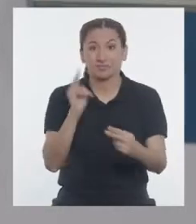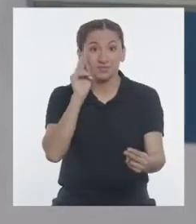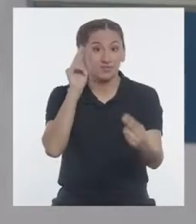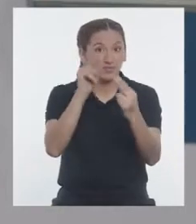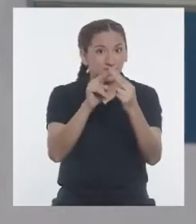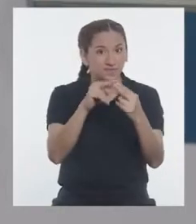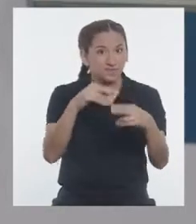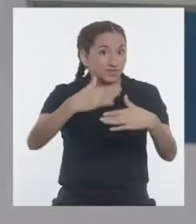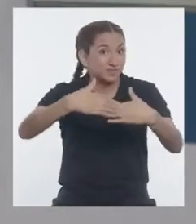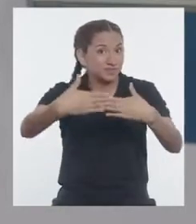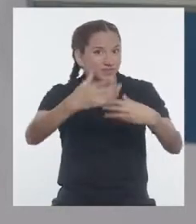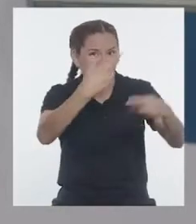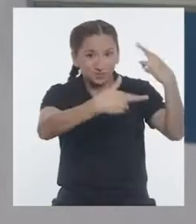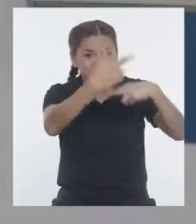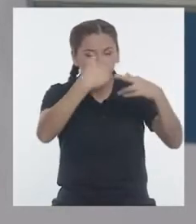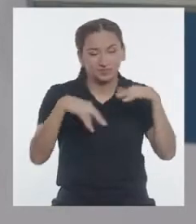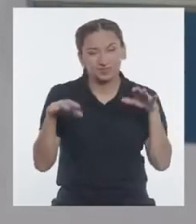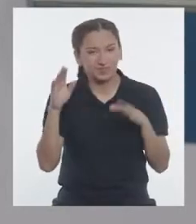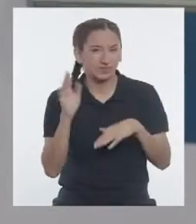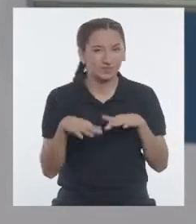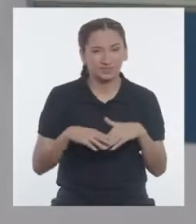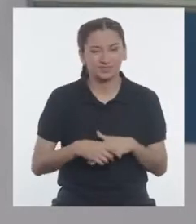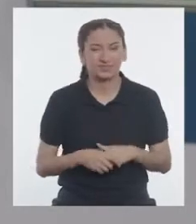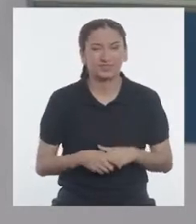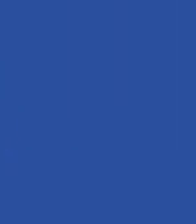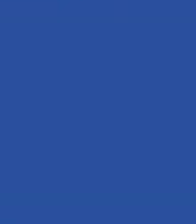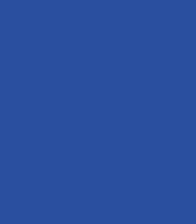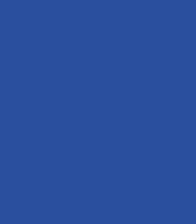vemos al regreso! ¡Cucurucu!